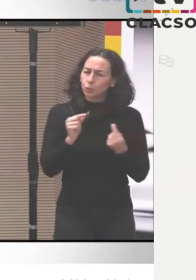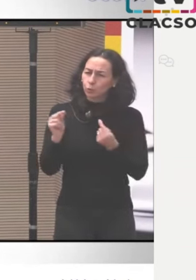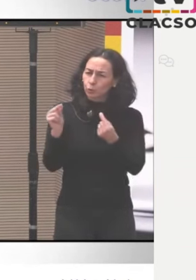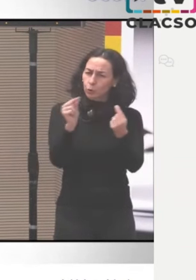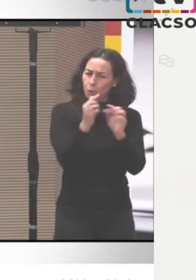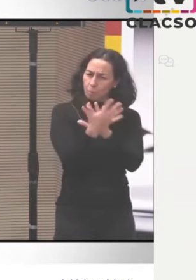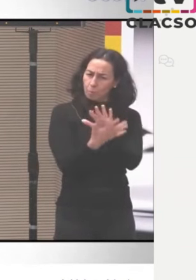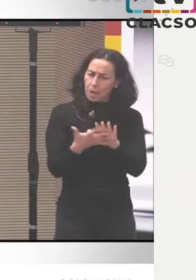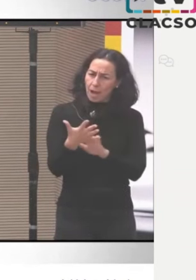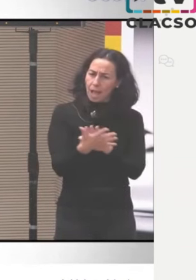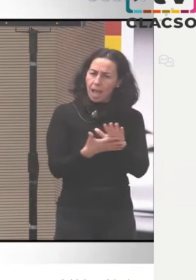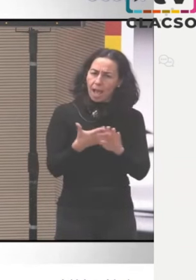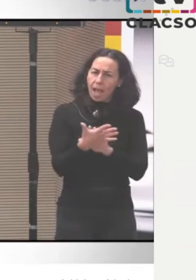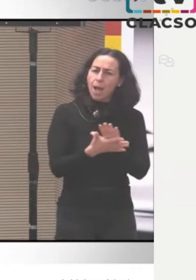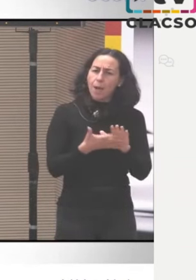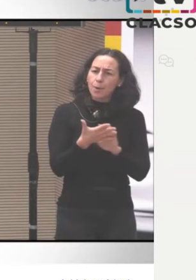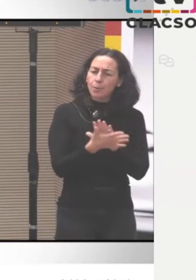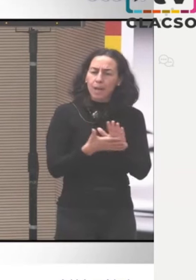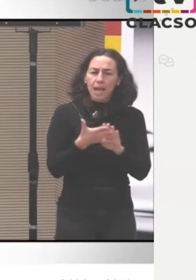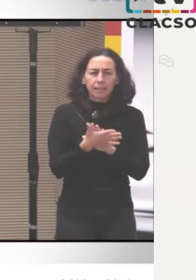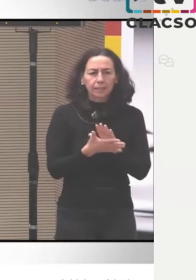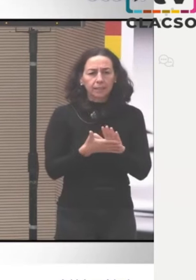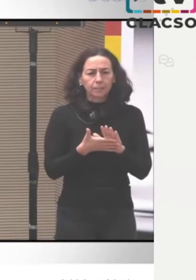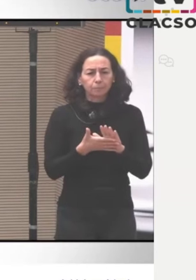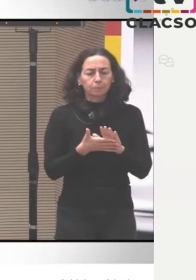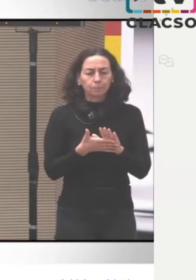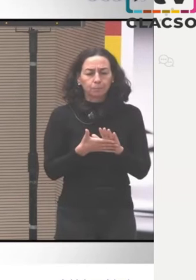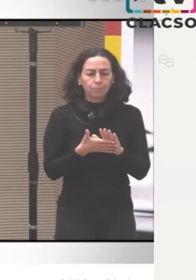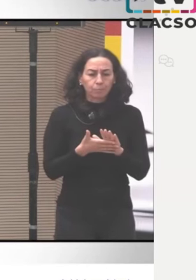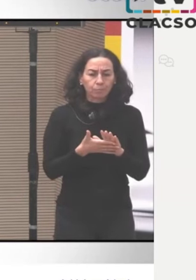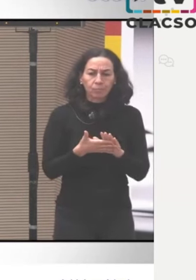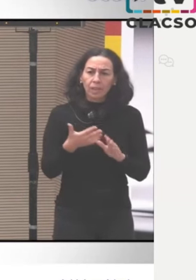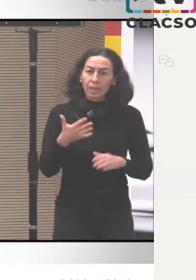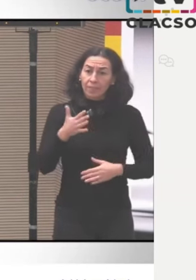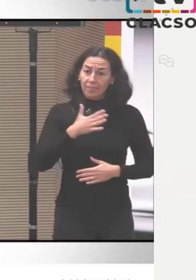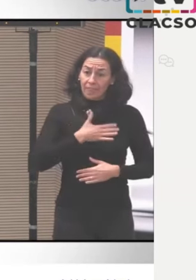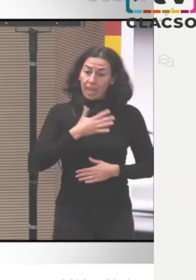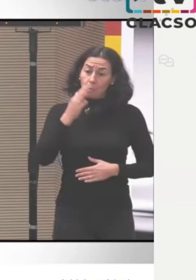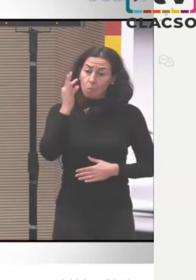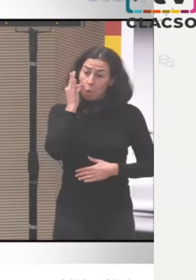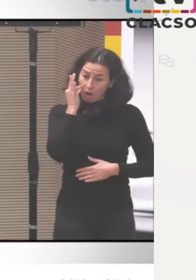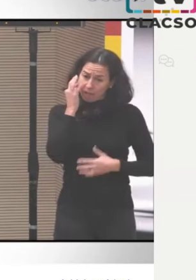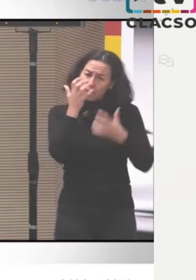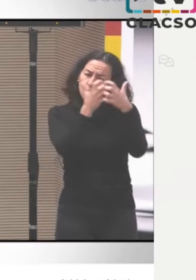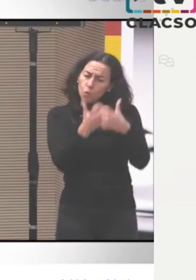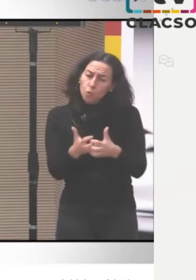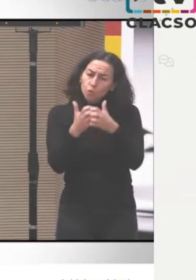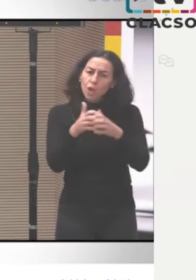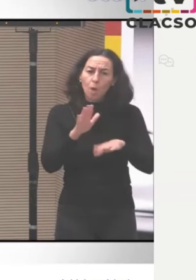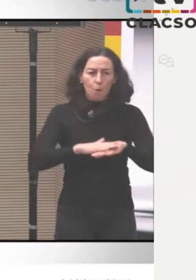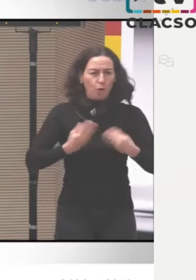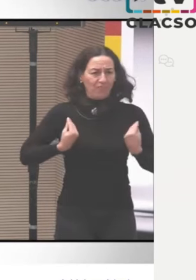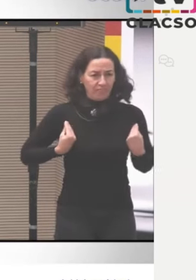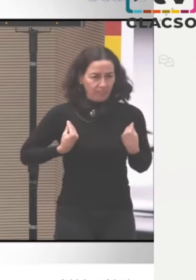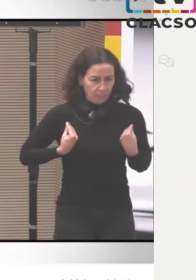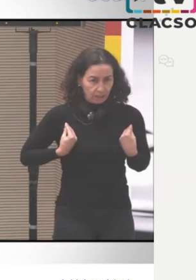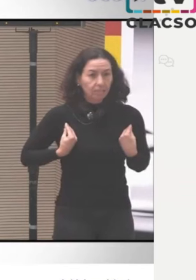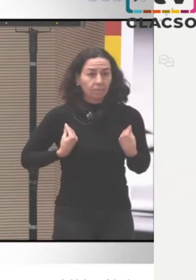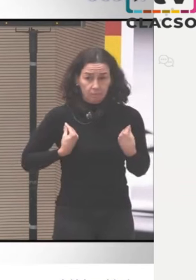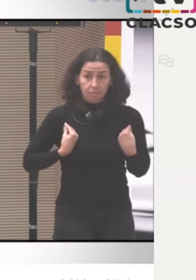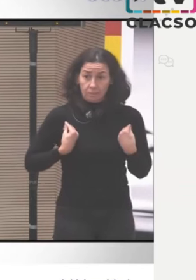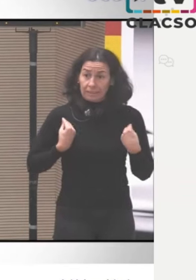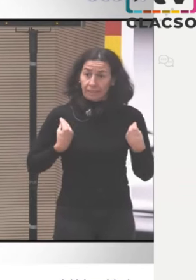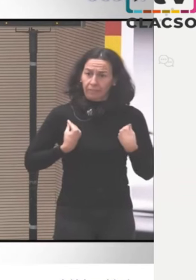parte de la reflexión histórica en torno del patriarcado como sistema de opresiones, pero también